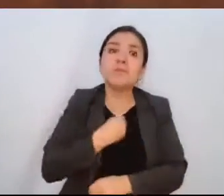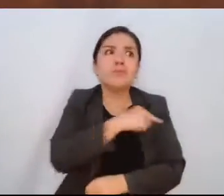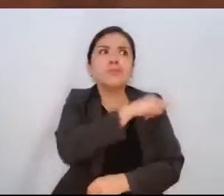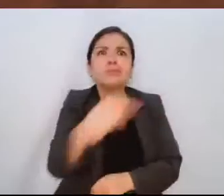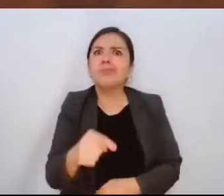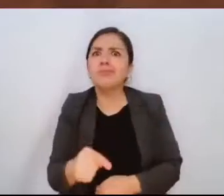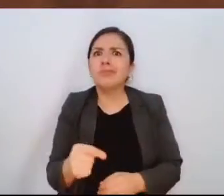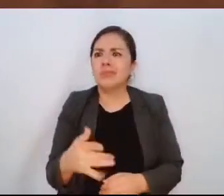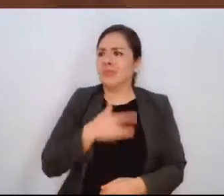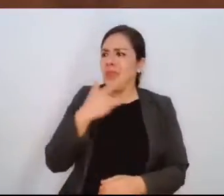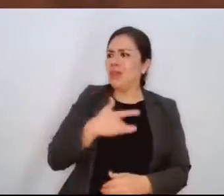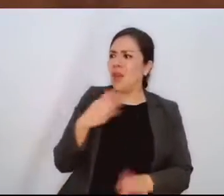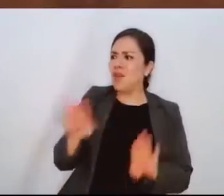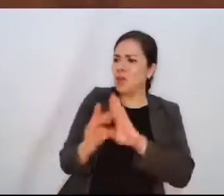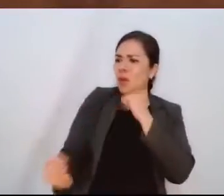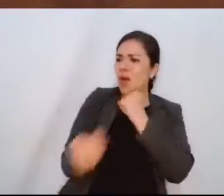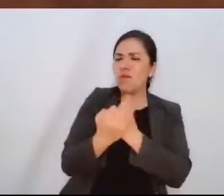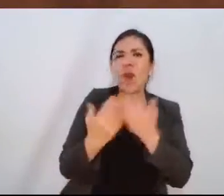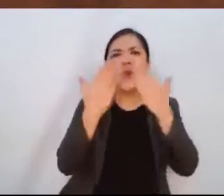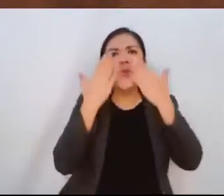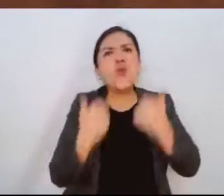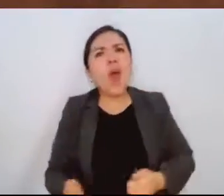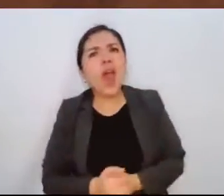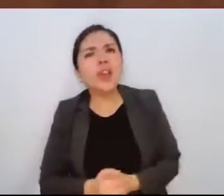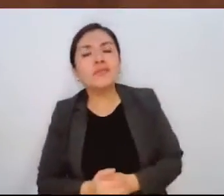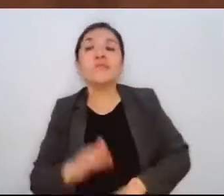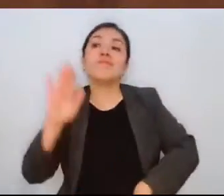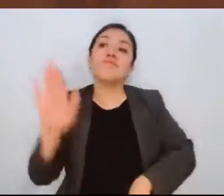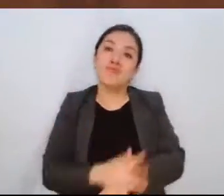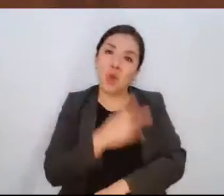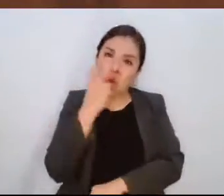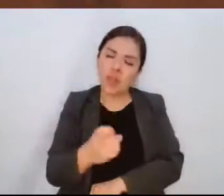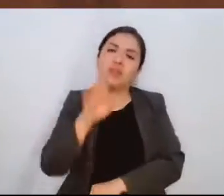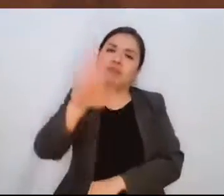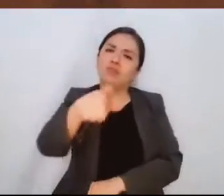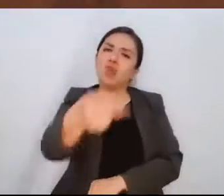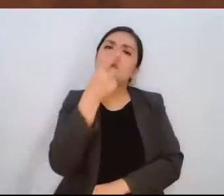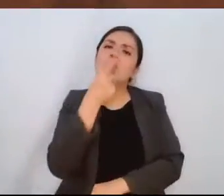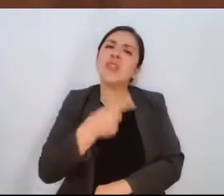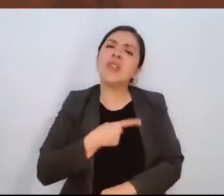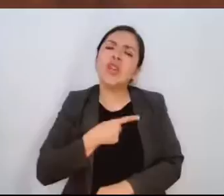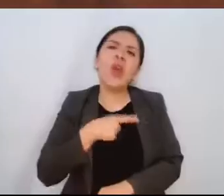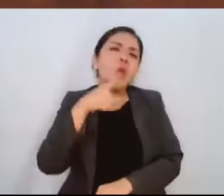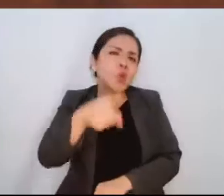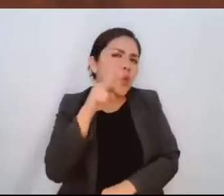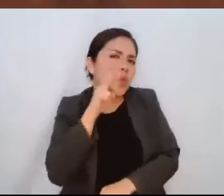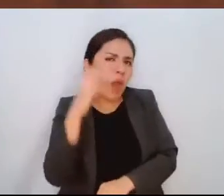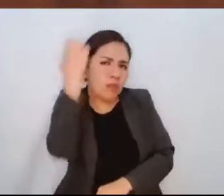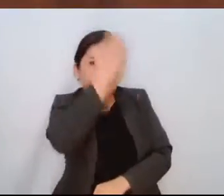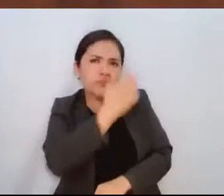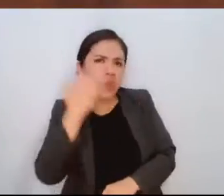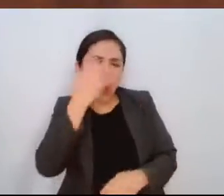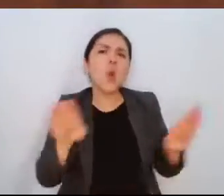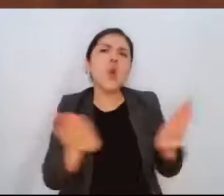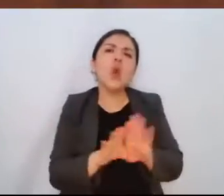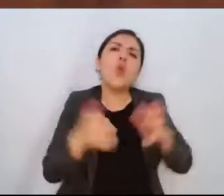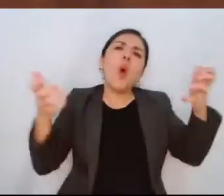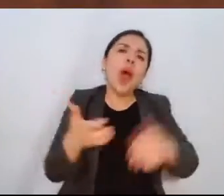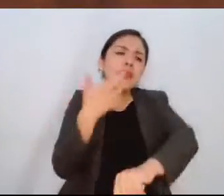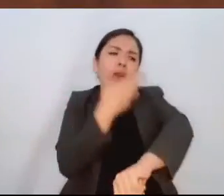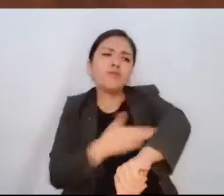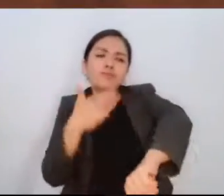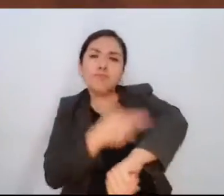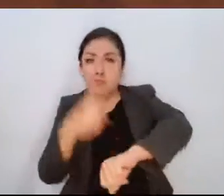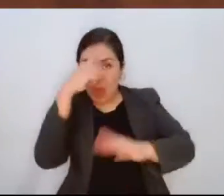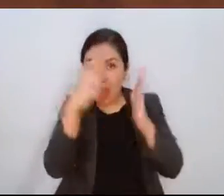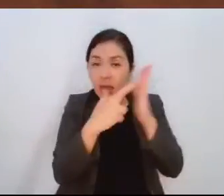desigualdad. Por eso, señor secretario, díganos, ¿cómo ha hecho usted para que se haga justo esta regularización en